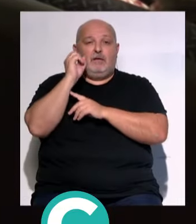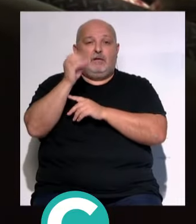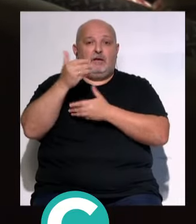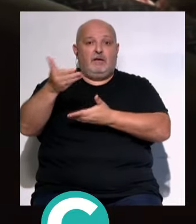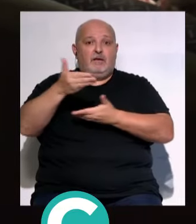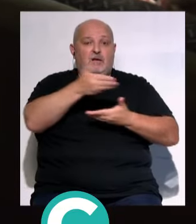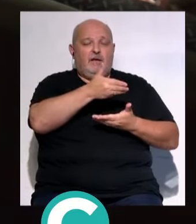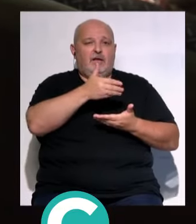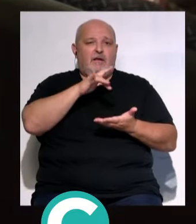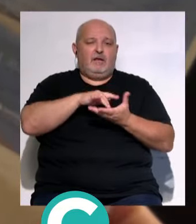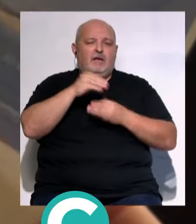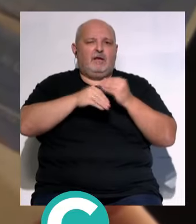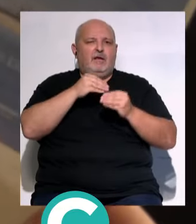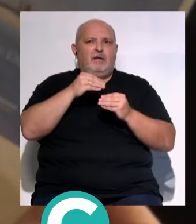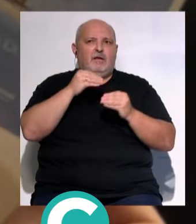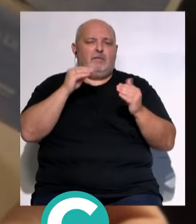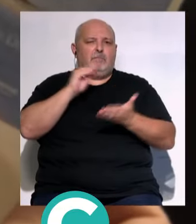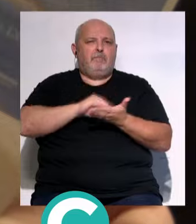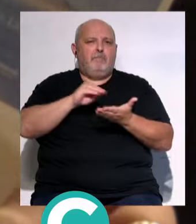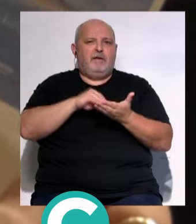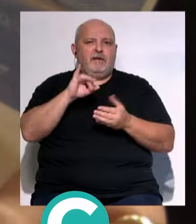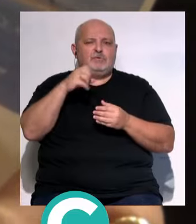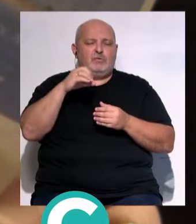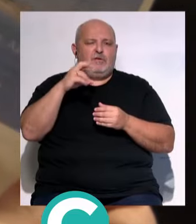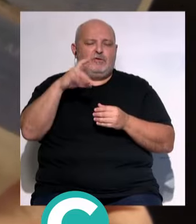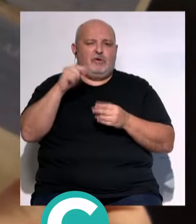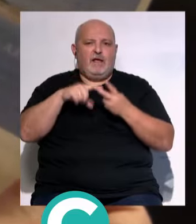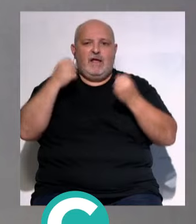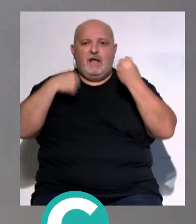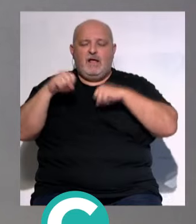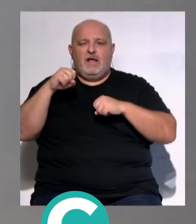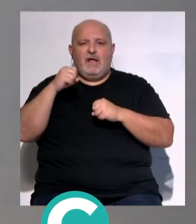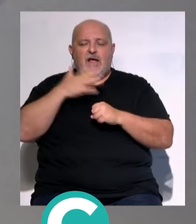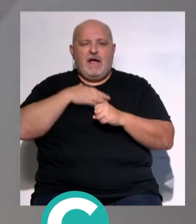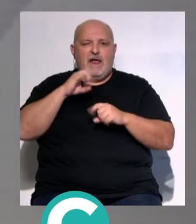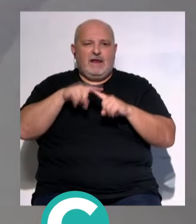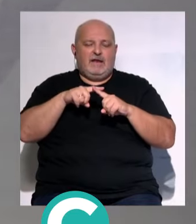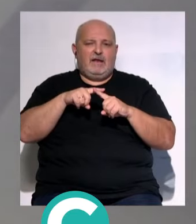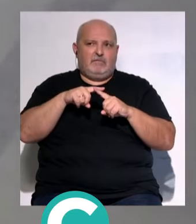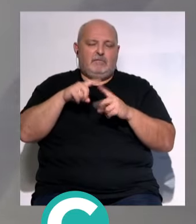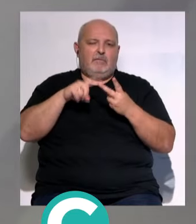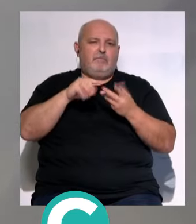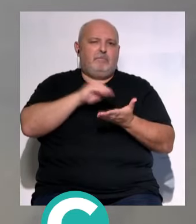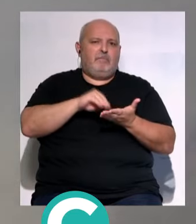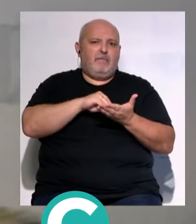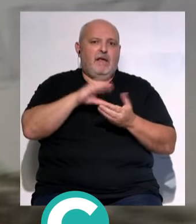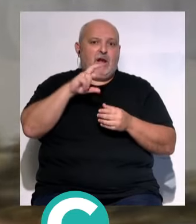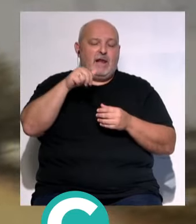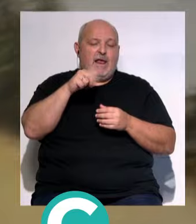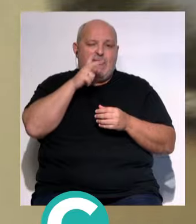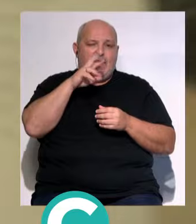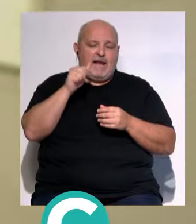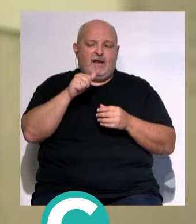invitados... ...esta edición contará con el periodista... ...Jesús Cintora... ...el actor isleño Alex Odoherty... ...la periodista Carolina